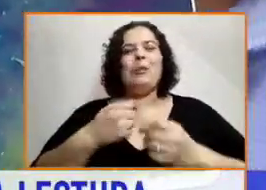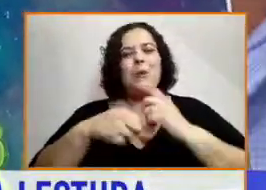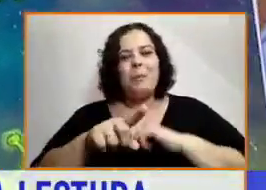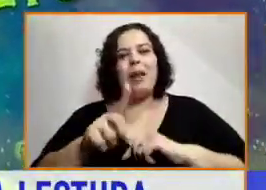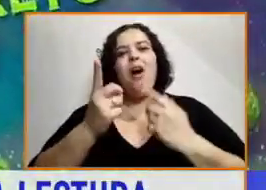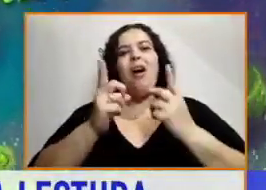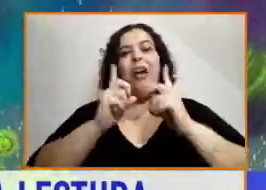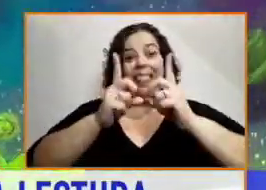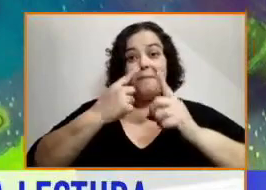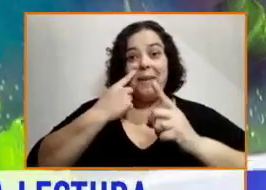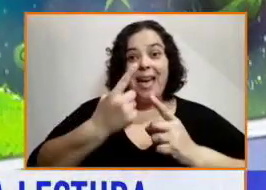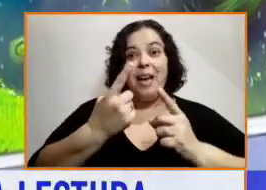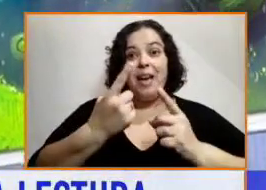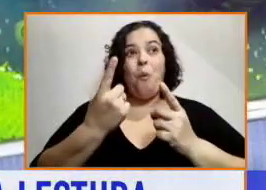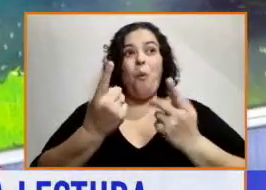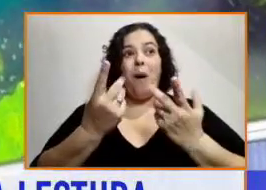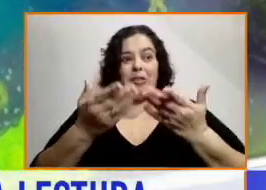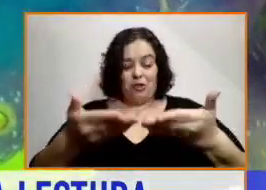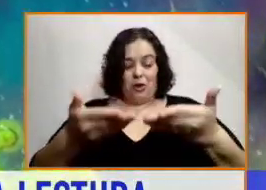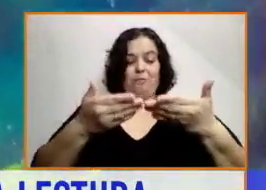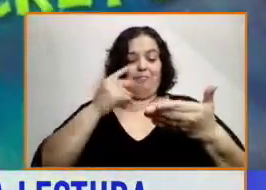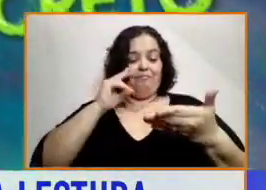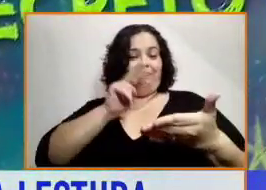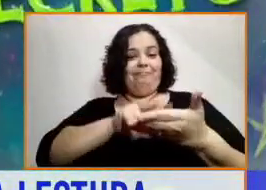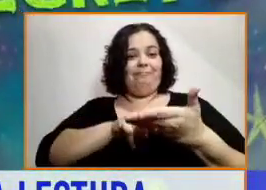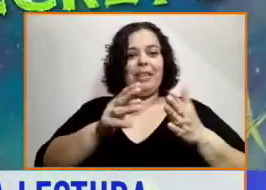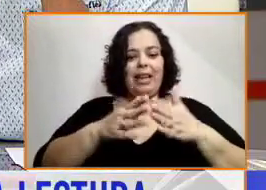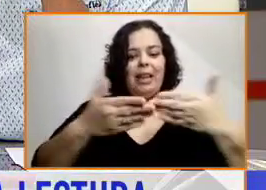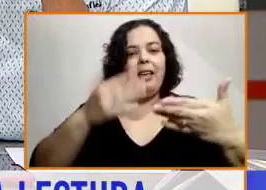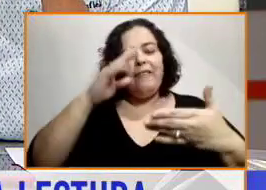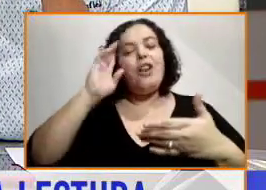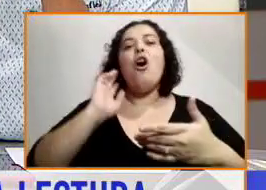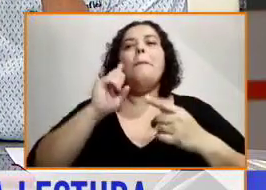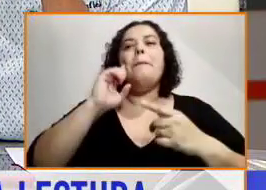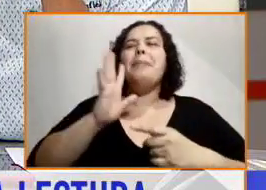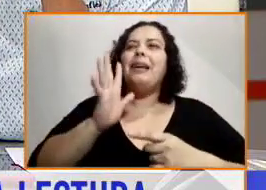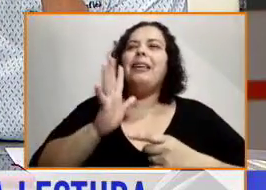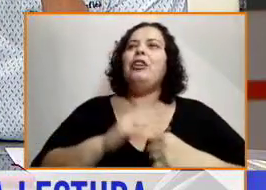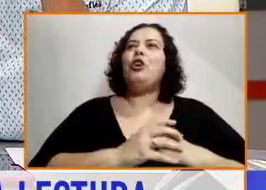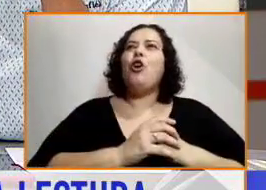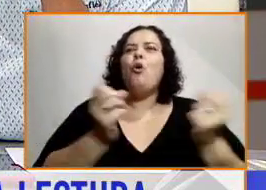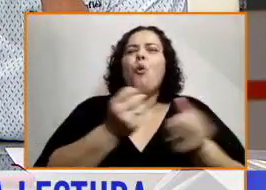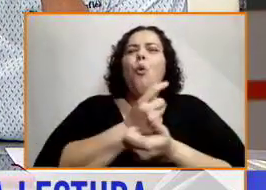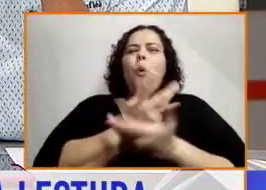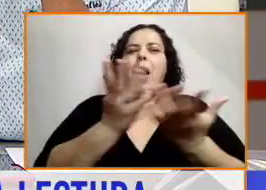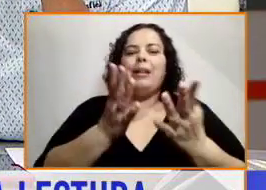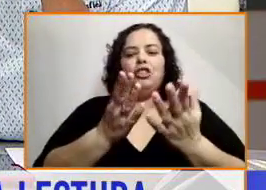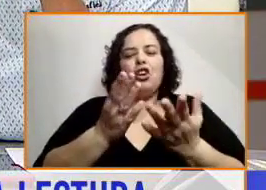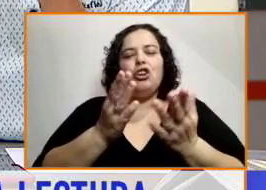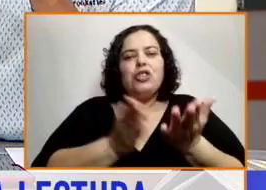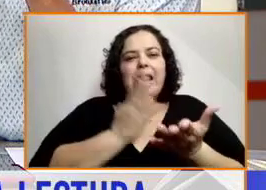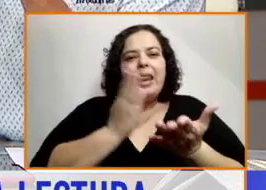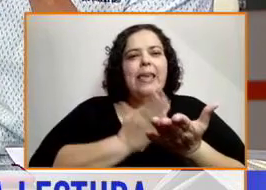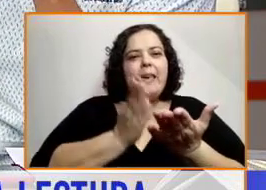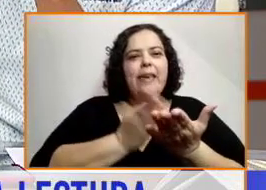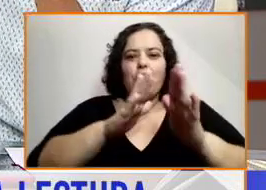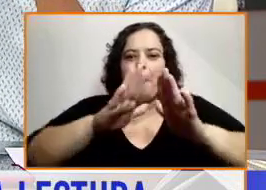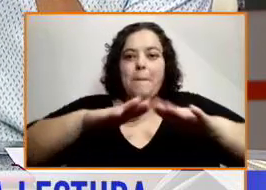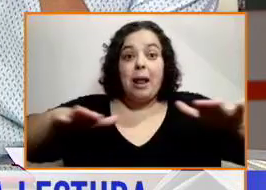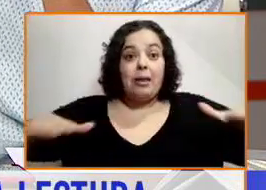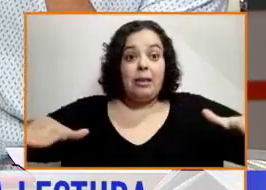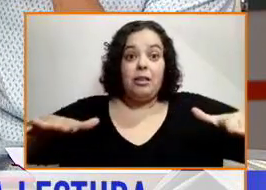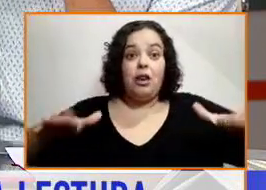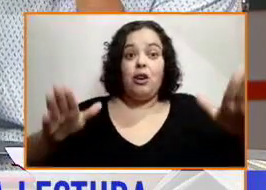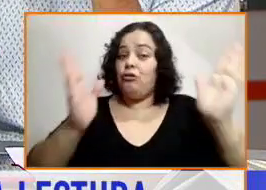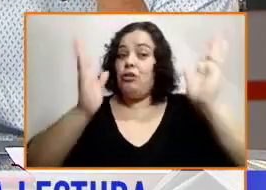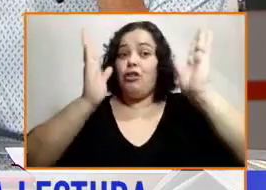me lleva a pensar es la cantidad de literatura infantil de la cual niños que estén en situación de Voy a ir un paso más.